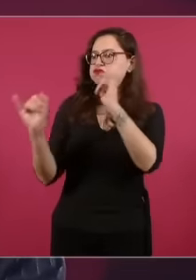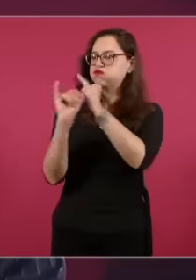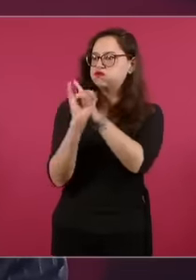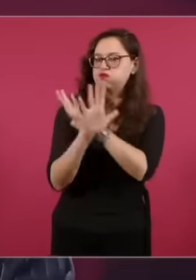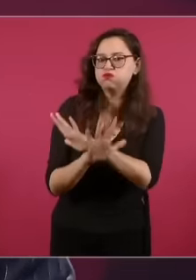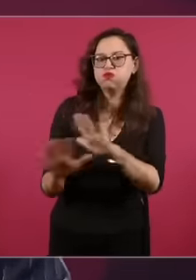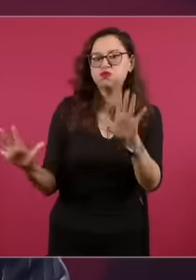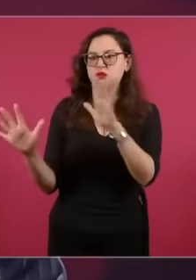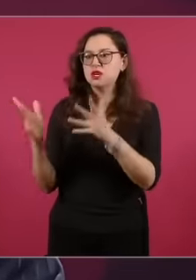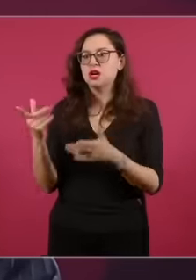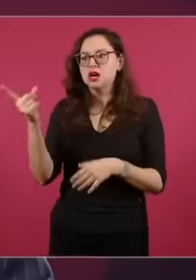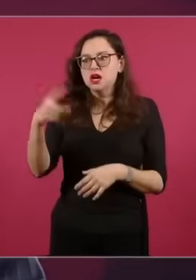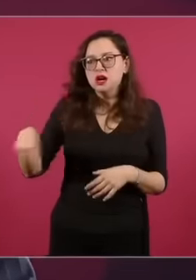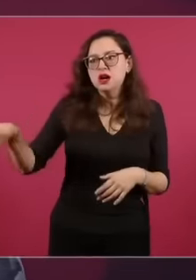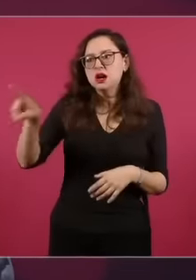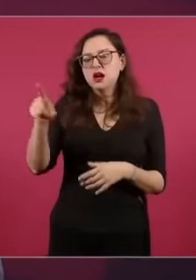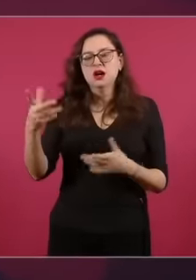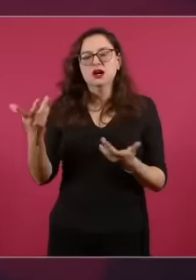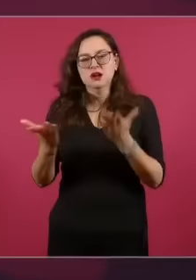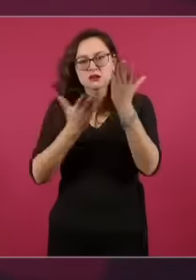que estudian derecho